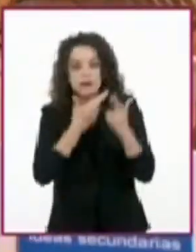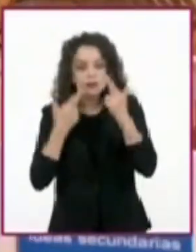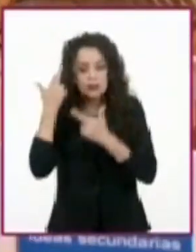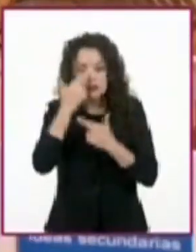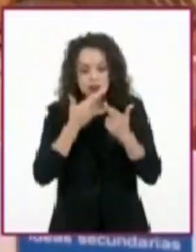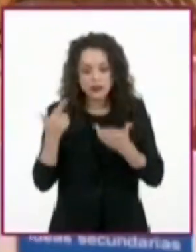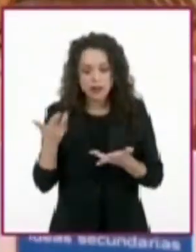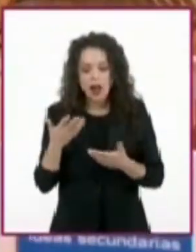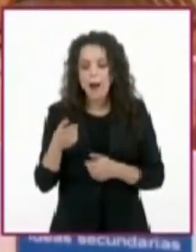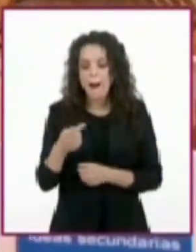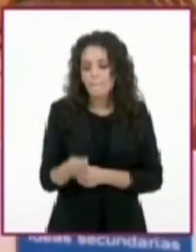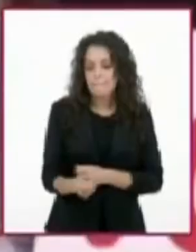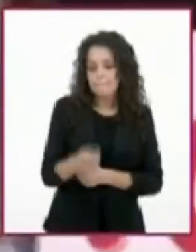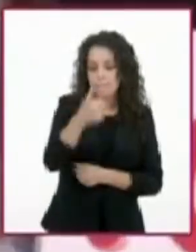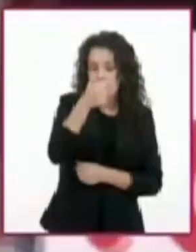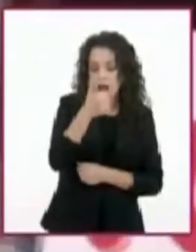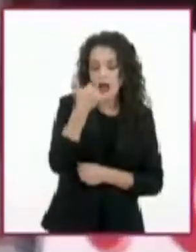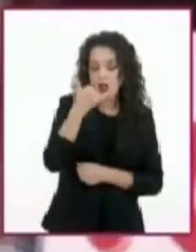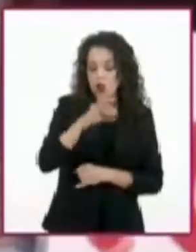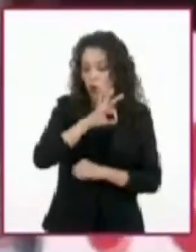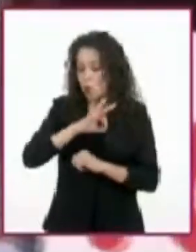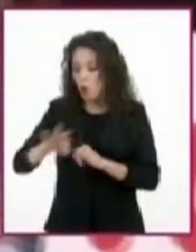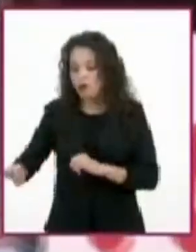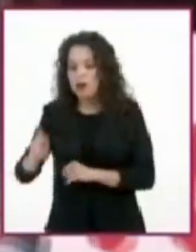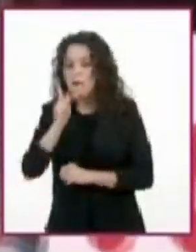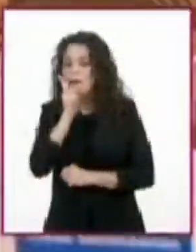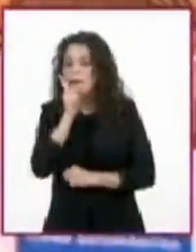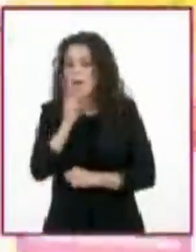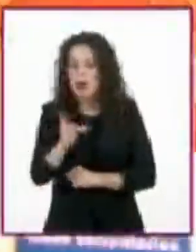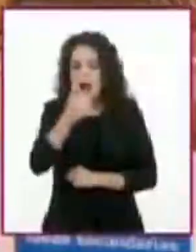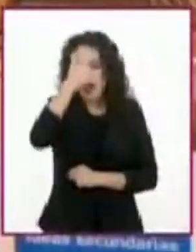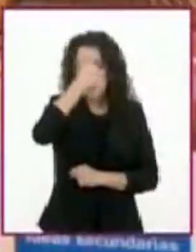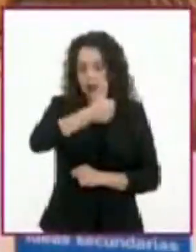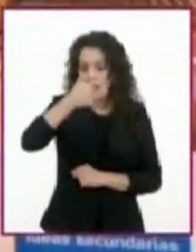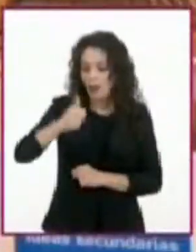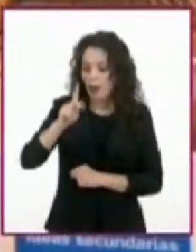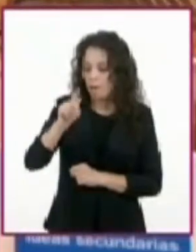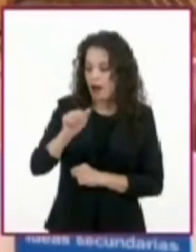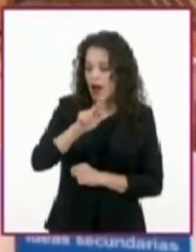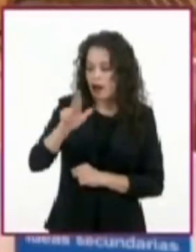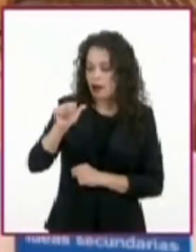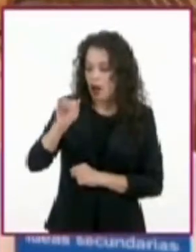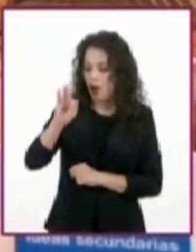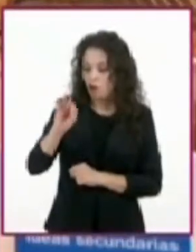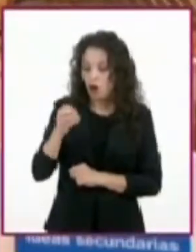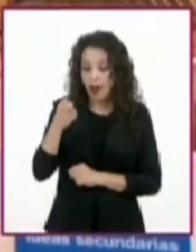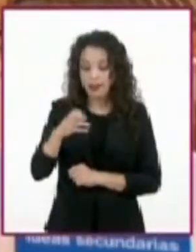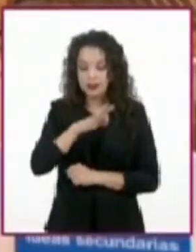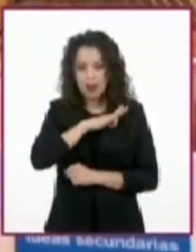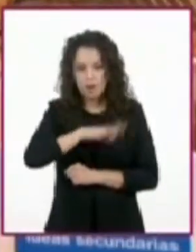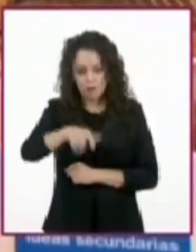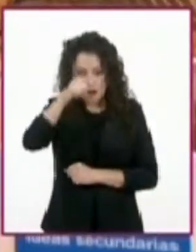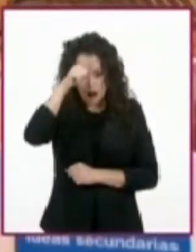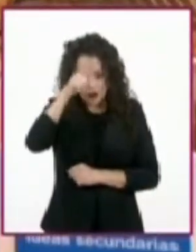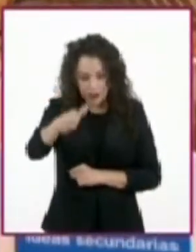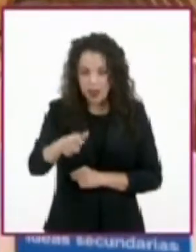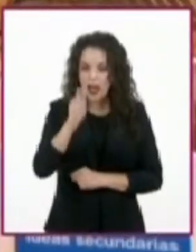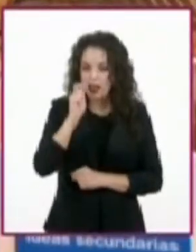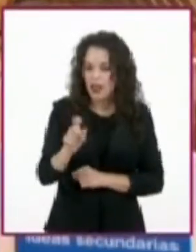y las últimas palabras de cada párrafo para identificar datos principales.